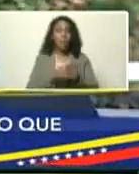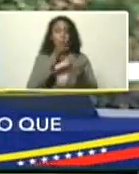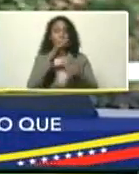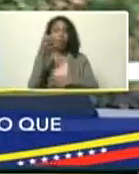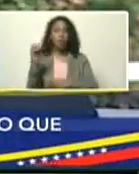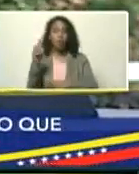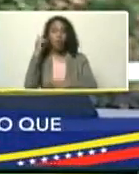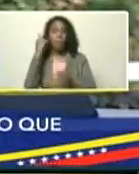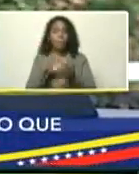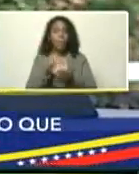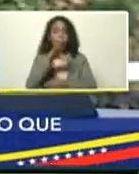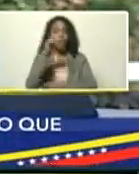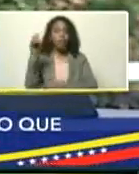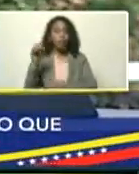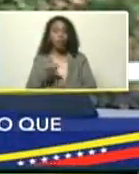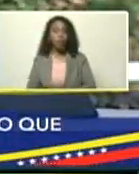quinientos,